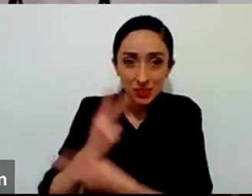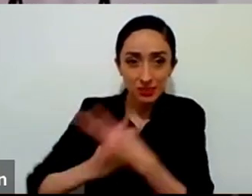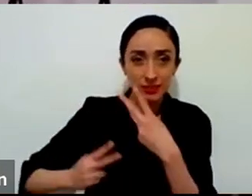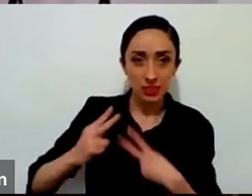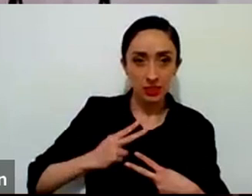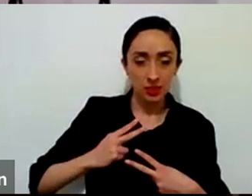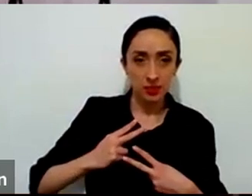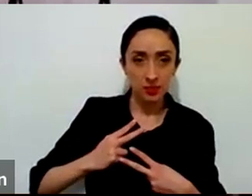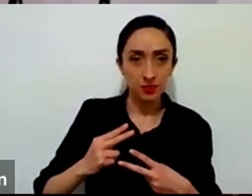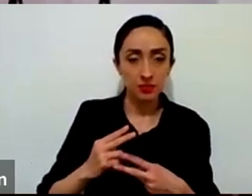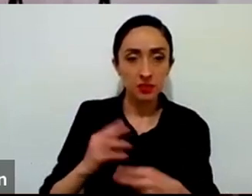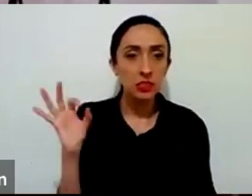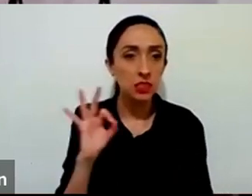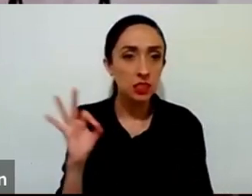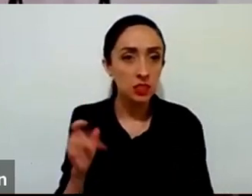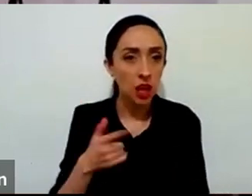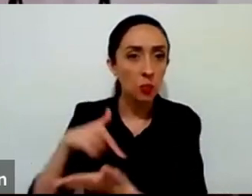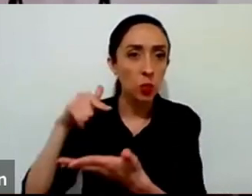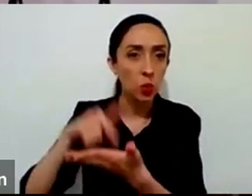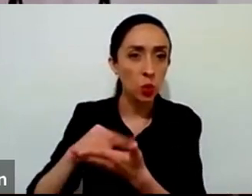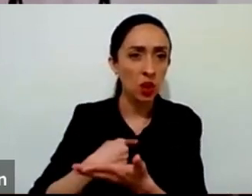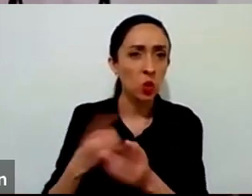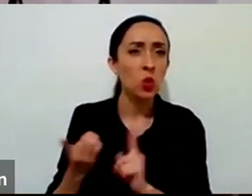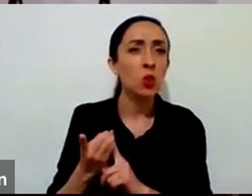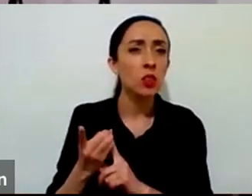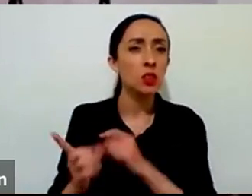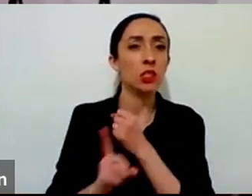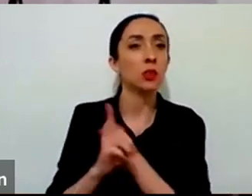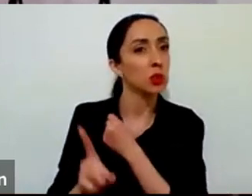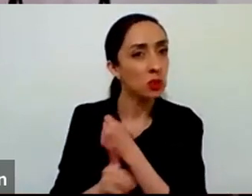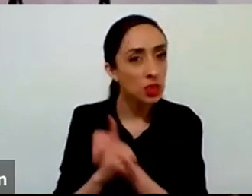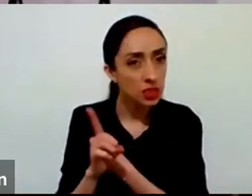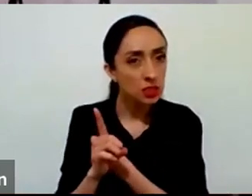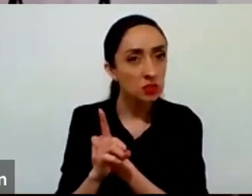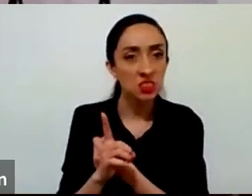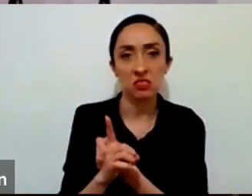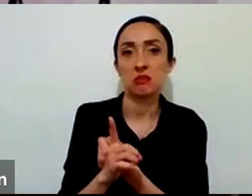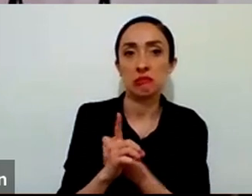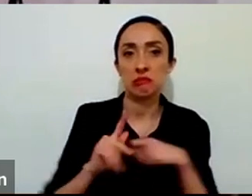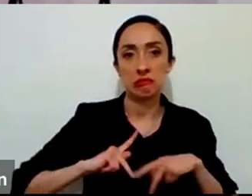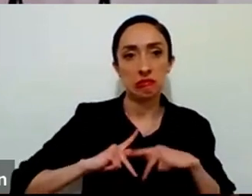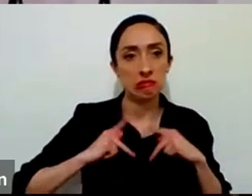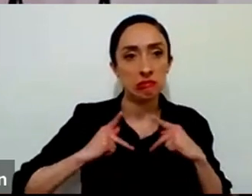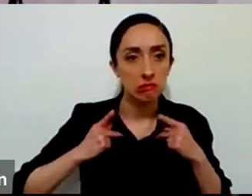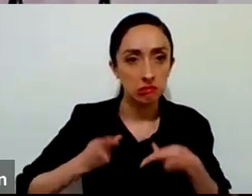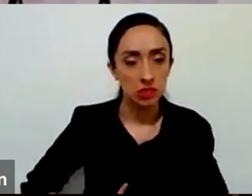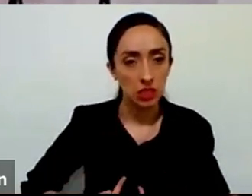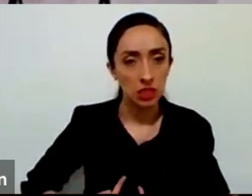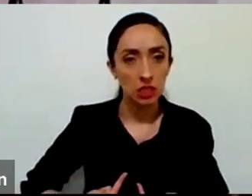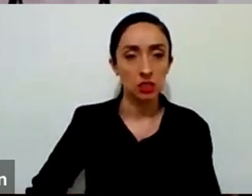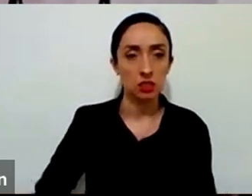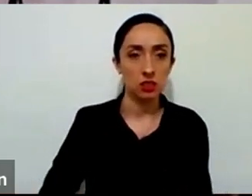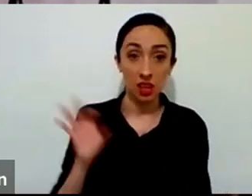como son lugares de vulnerabilidad a veces no dejamos que Dios entre y por eso tenemos también que